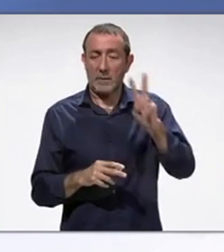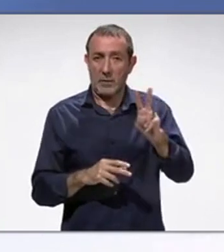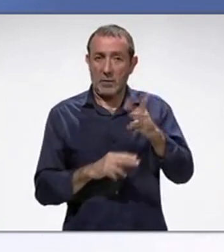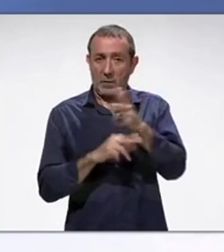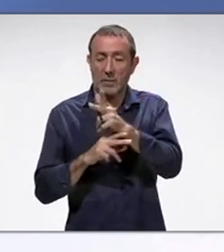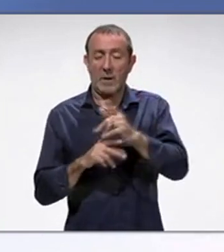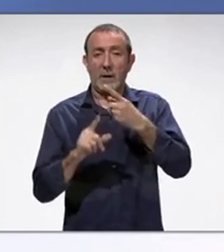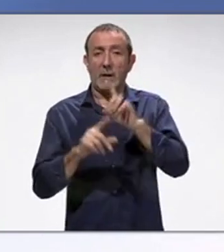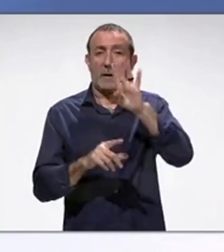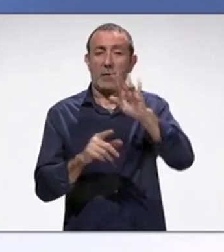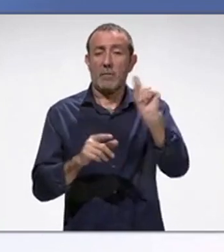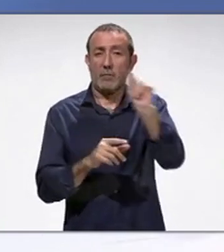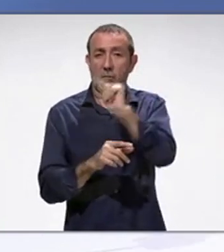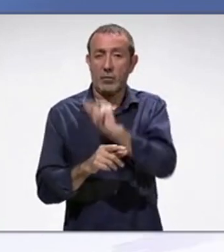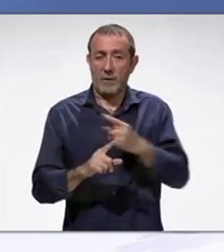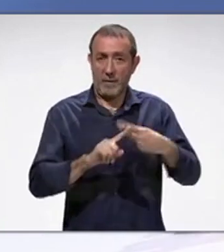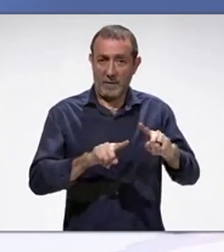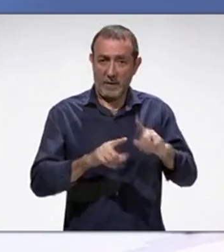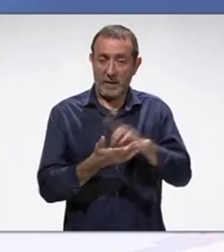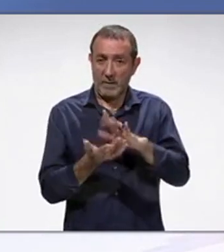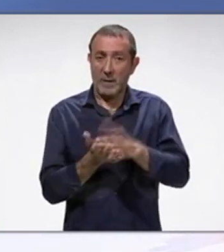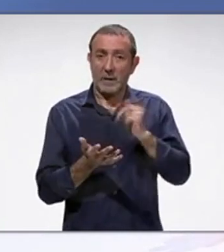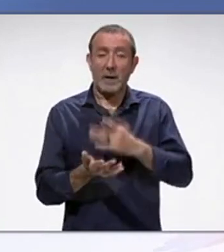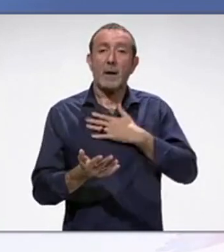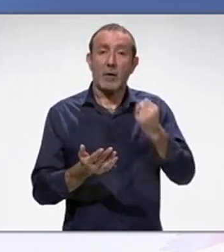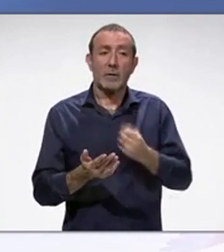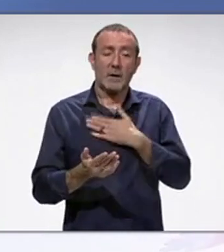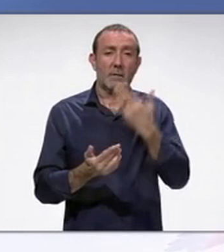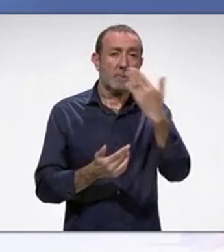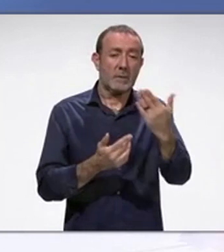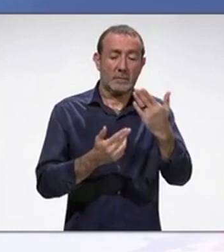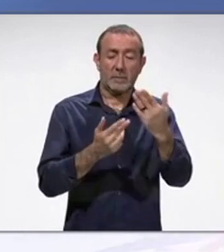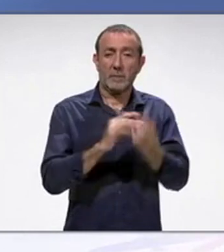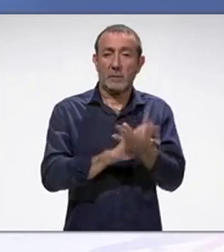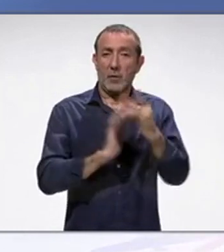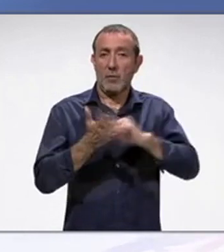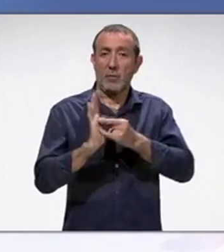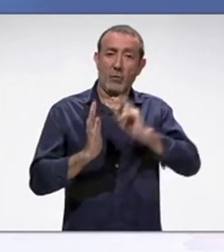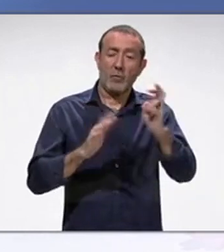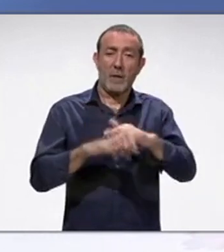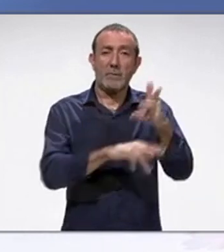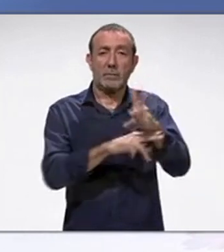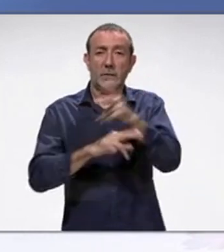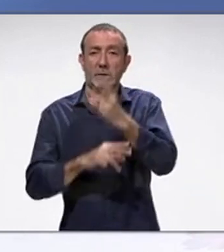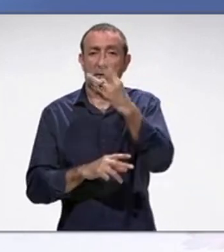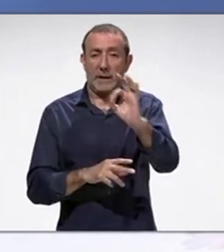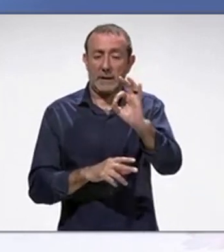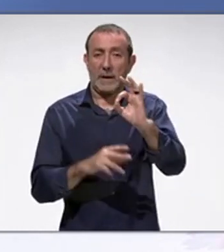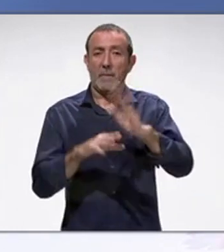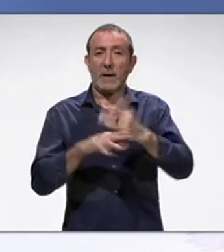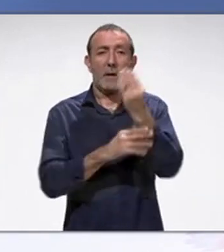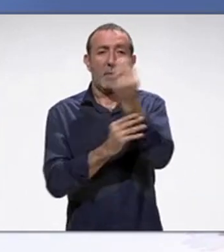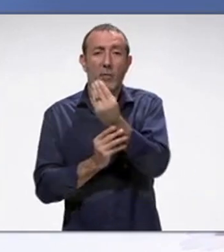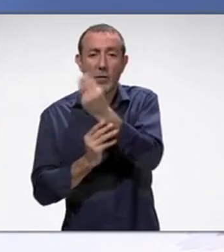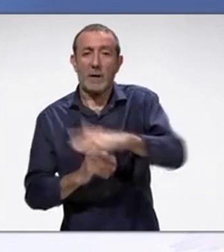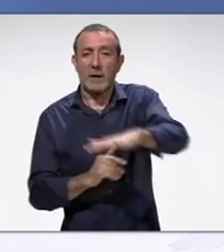14 puntos diferentes. Además, el ayuntamiento ha anunciado que sacará a licitación la colocación de otras 30 cámaras para vigilar monumentos